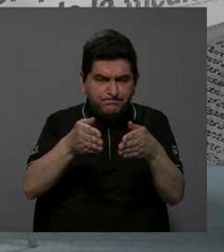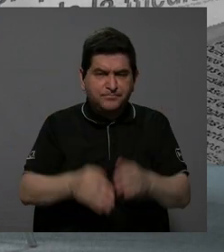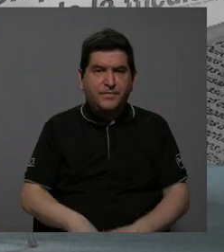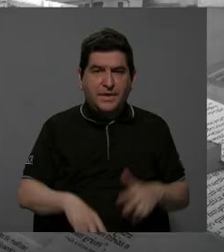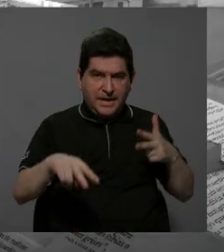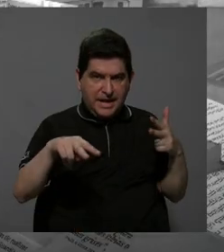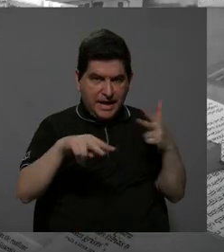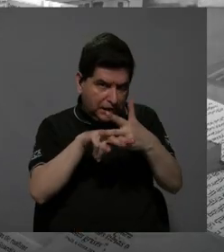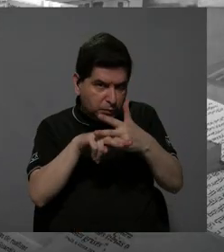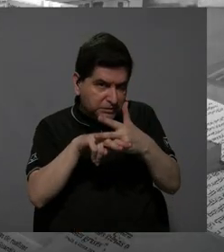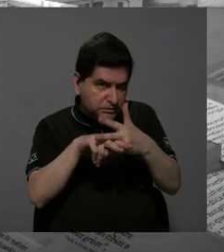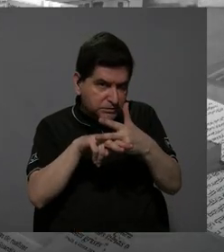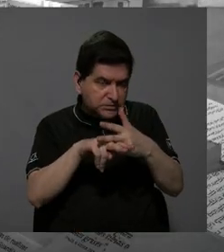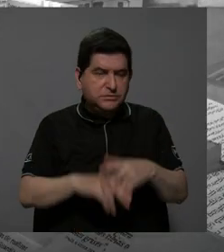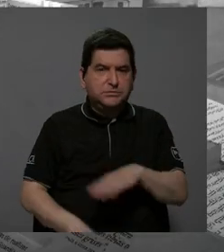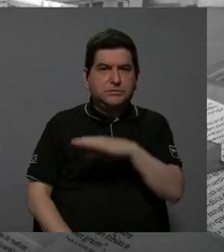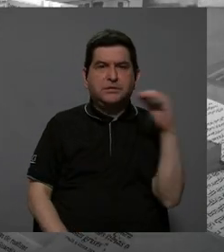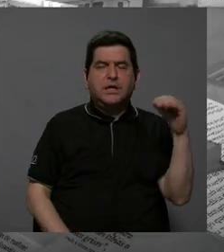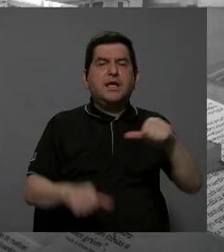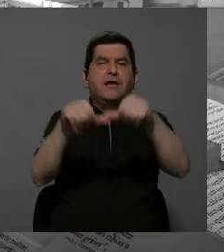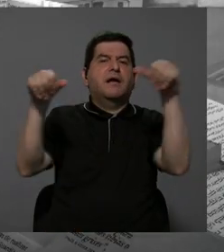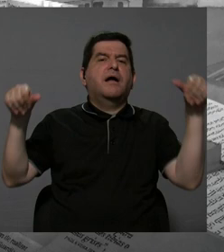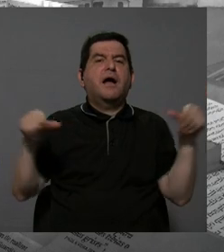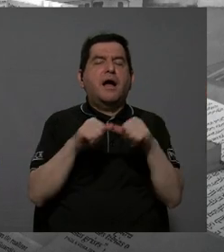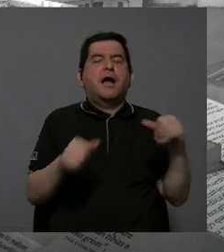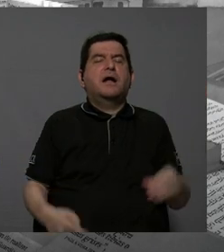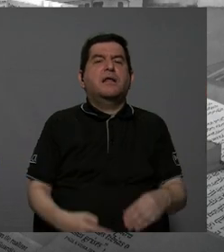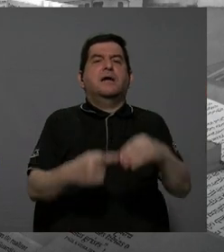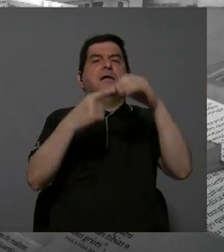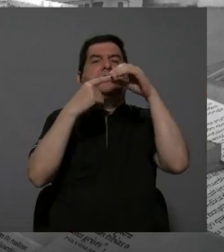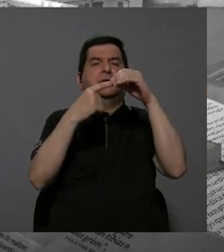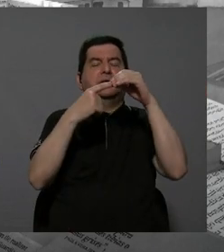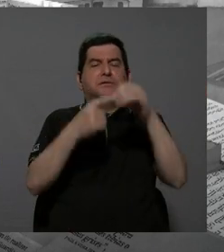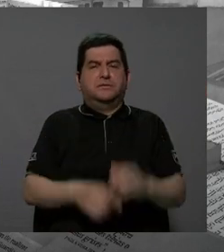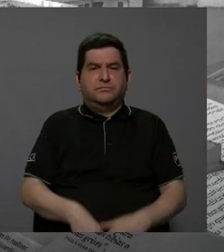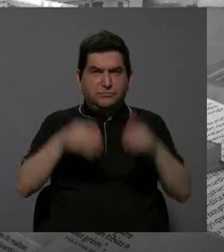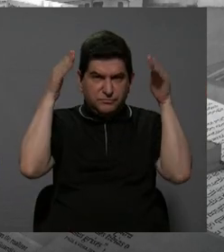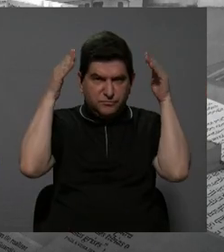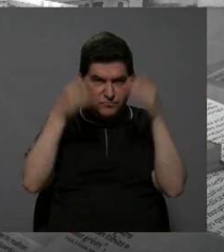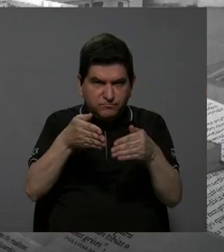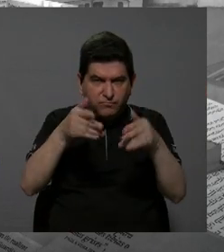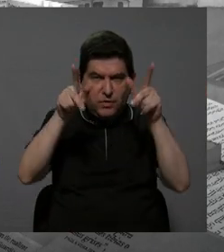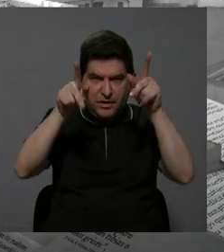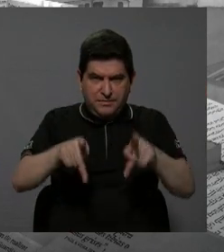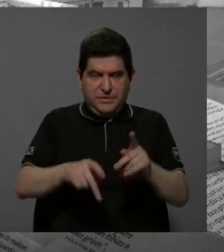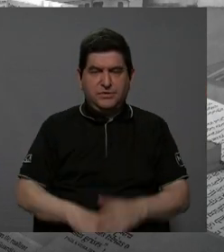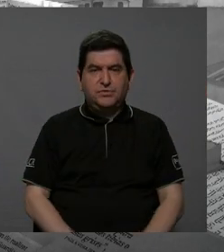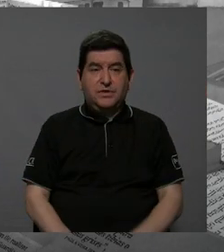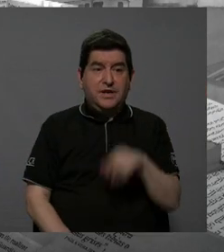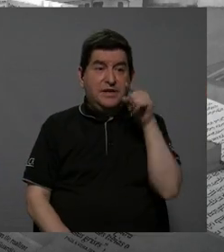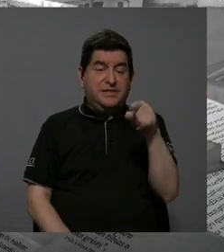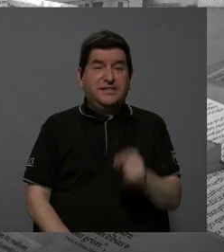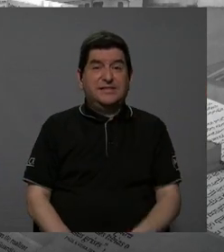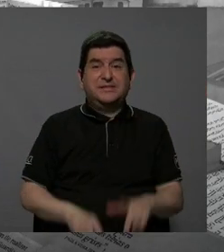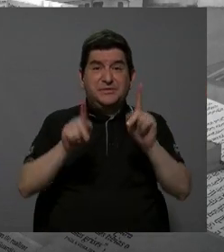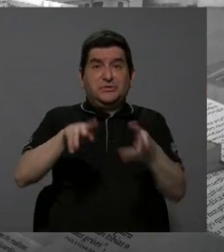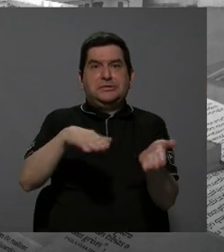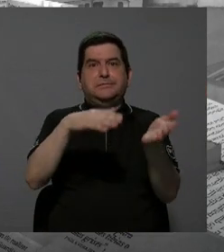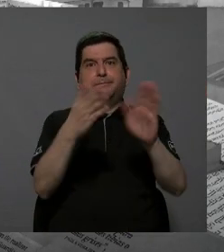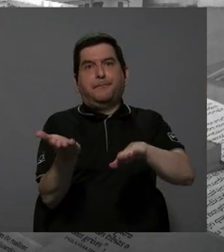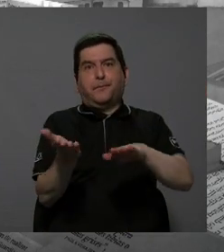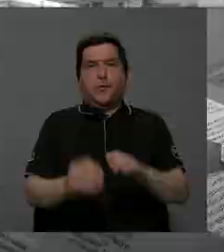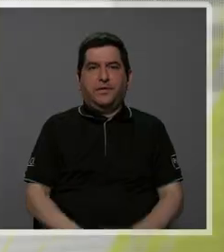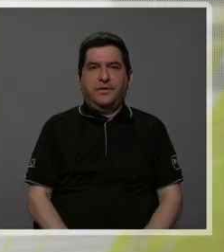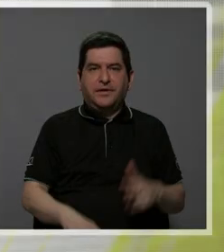en atropellos y ver cuáles son estos tramos primordiales en donde se concentran estas personas que han perdido su vida, ¿verdad? Pues